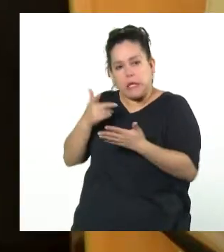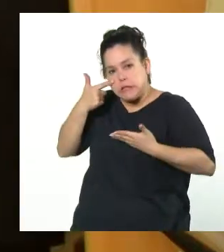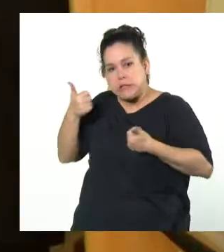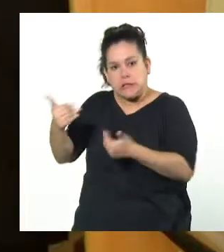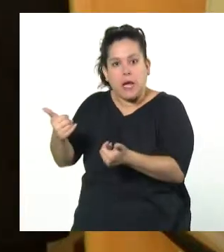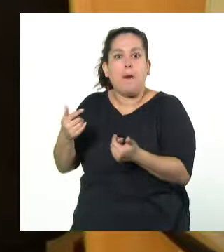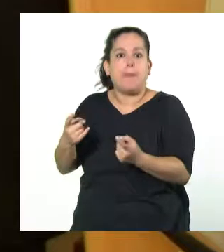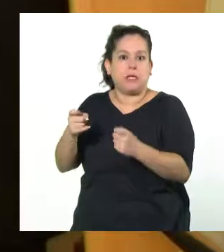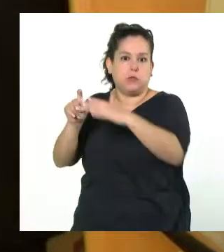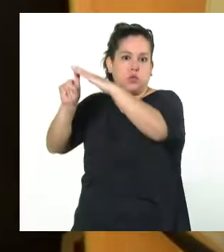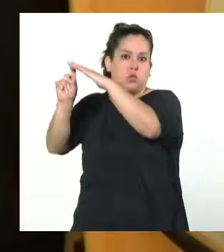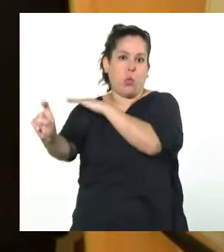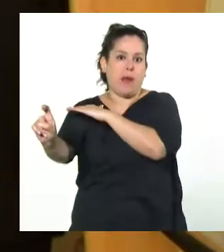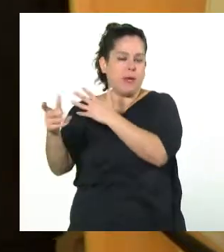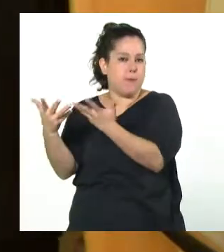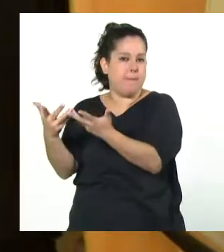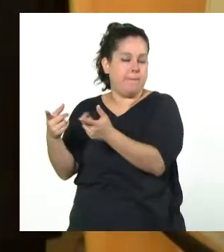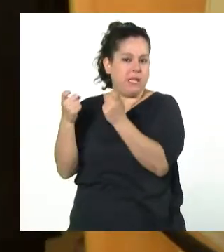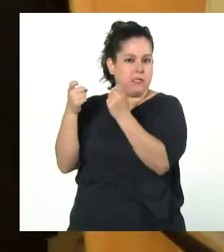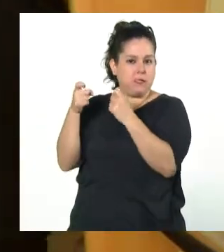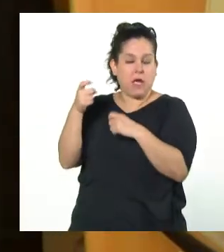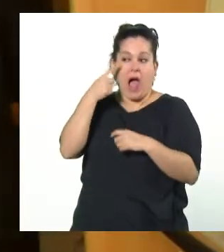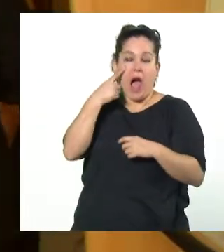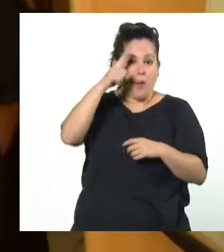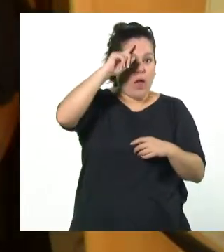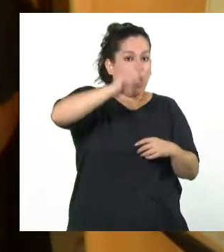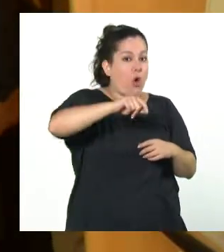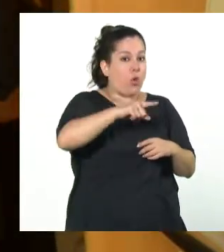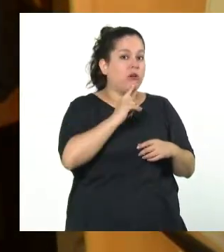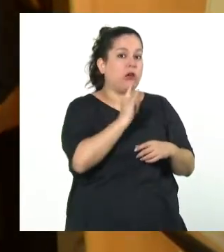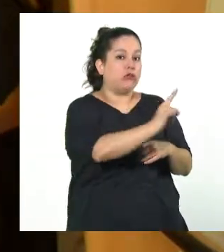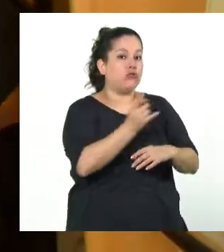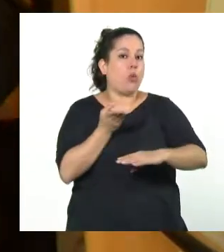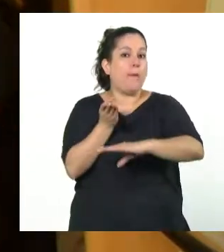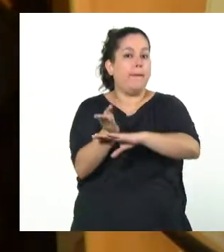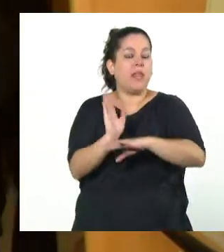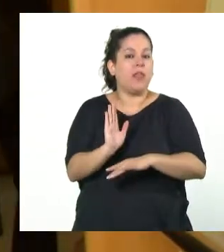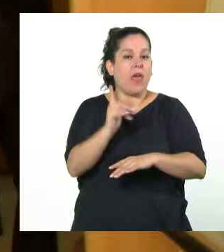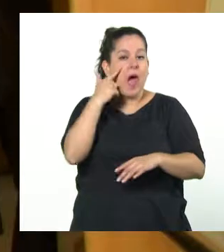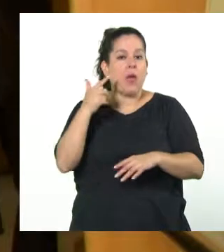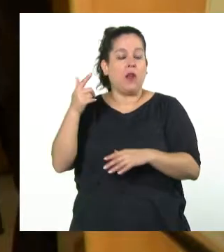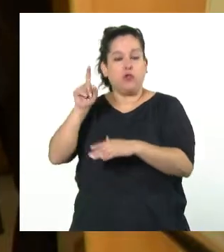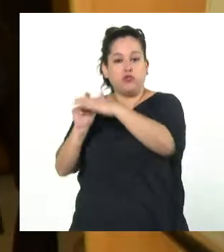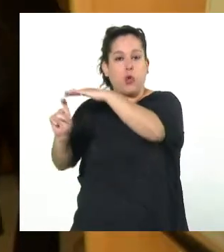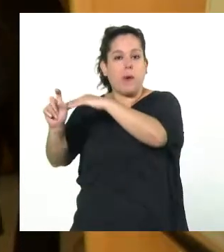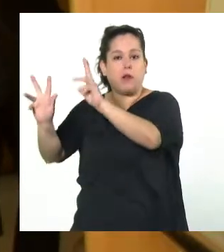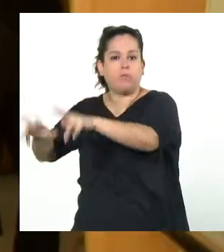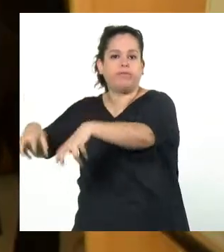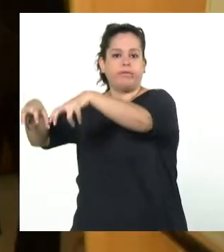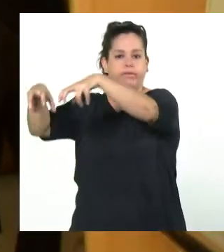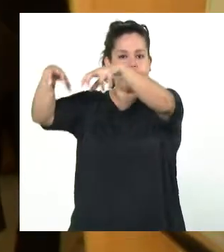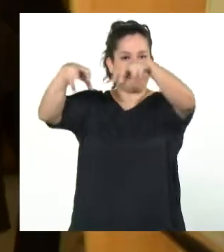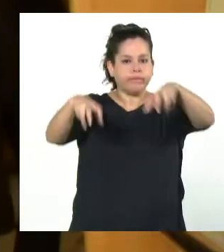submarino. Entonces ahora hay que ver si es la jueza la que va a pedir que se reflote el submarino si es que hay